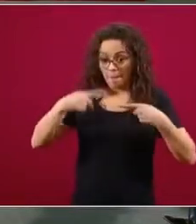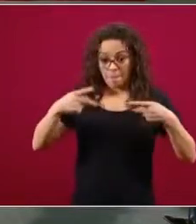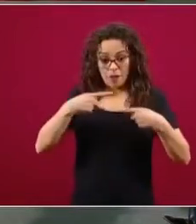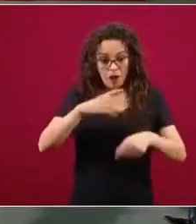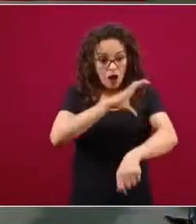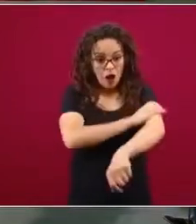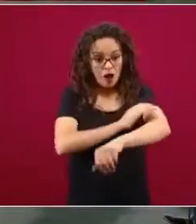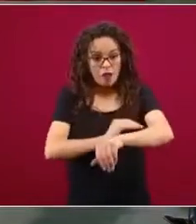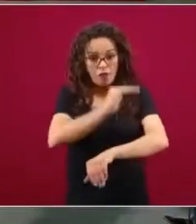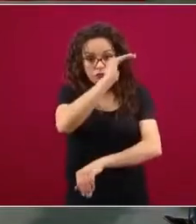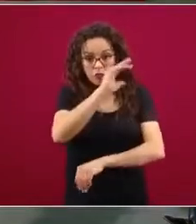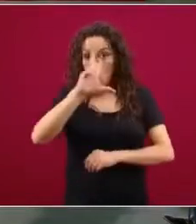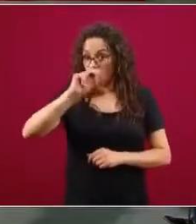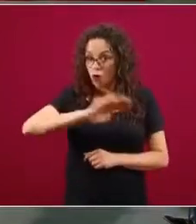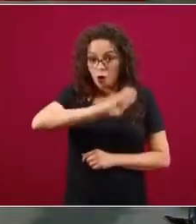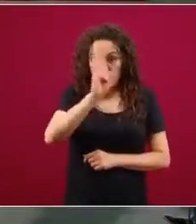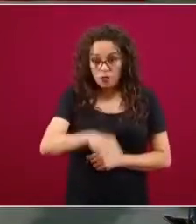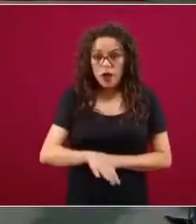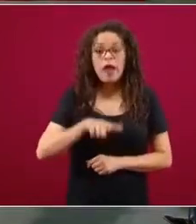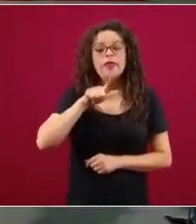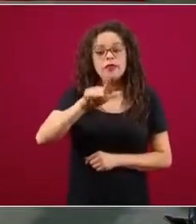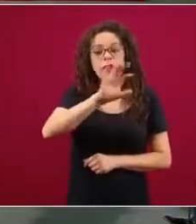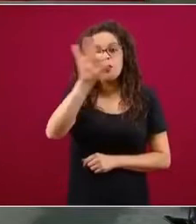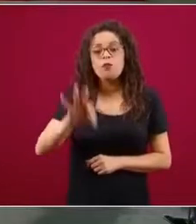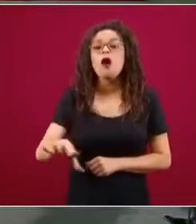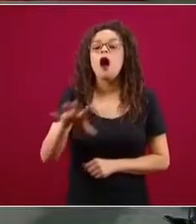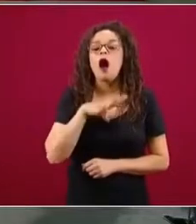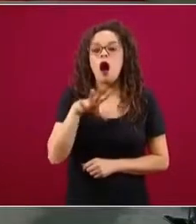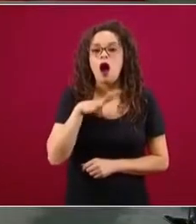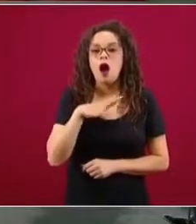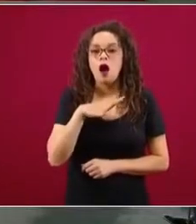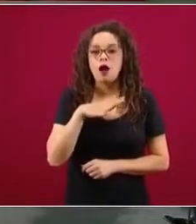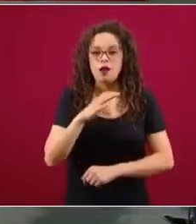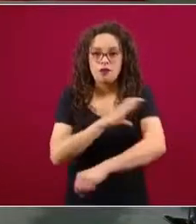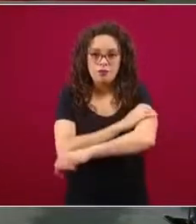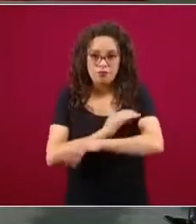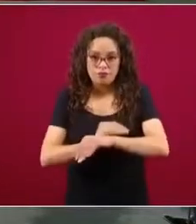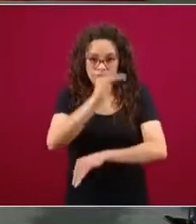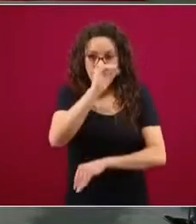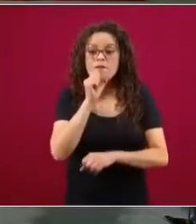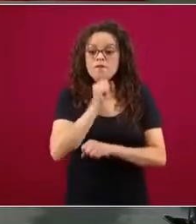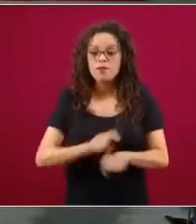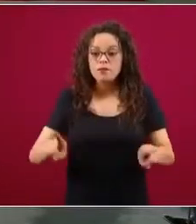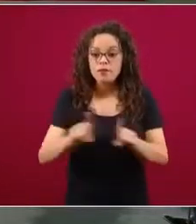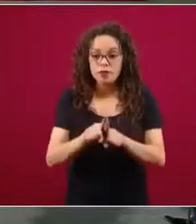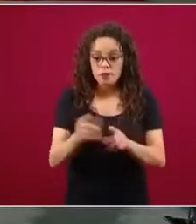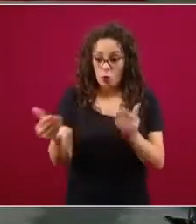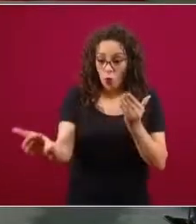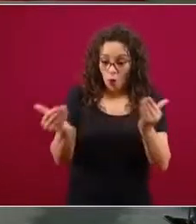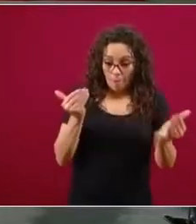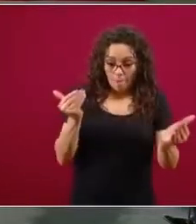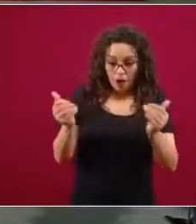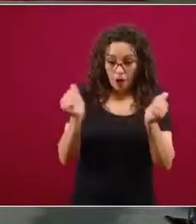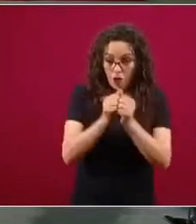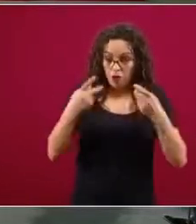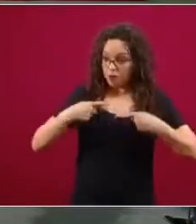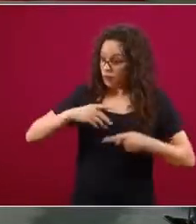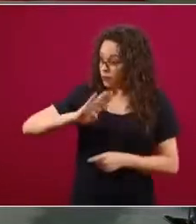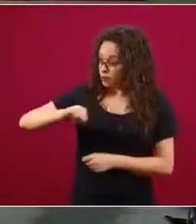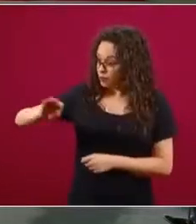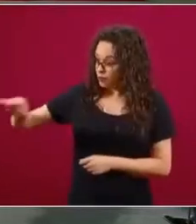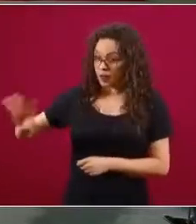fallecieron solamente el 17% tenían hipertensión. Lo mismo para diabetes, en comparación con los que fallecieron, que son